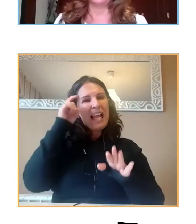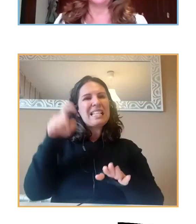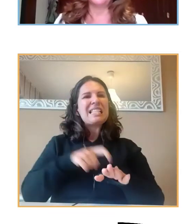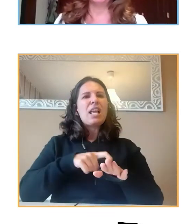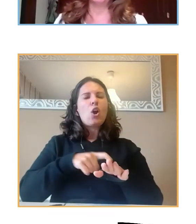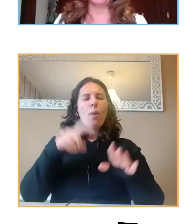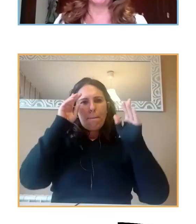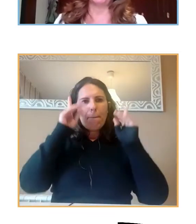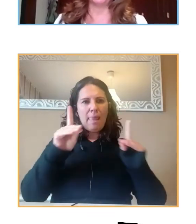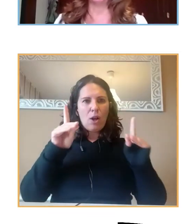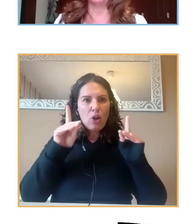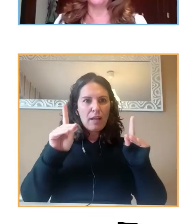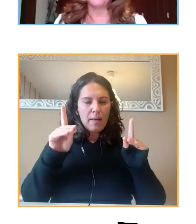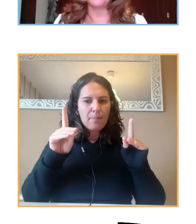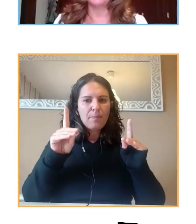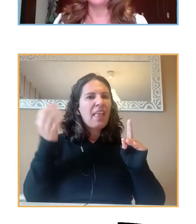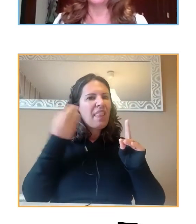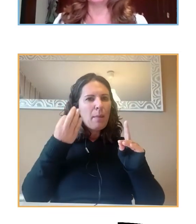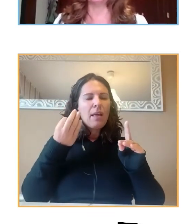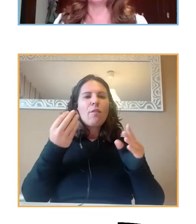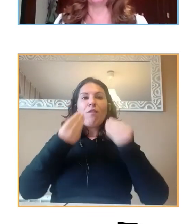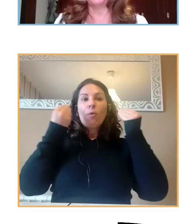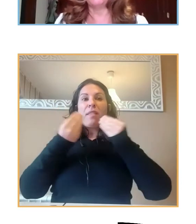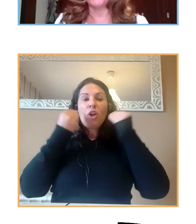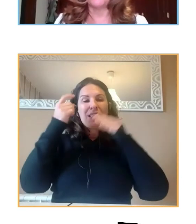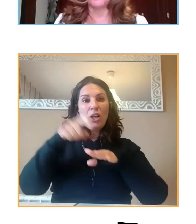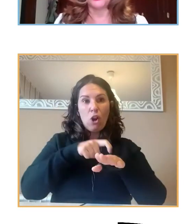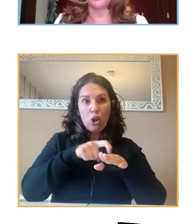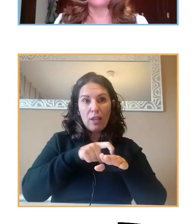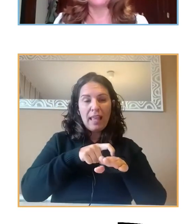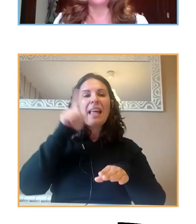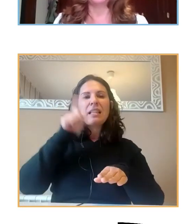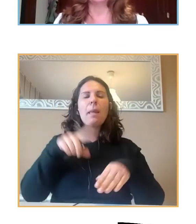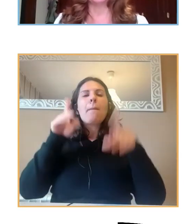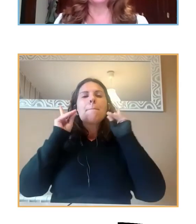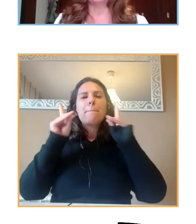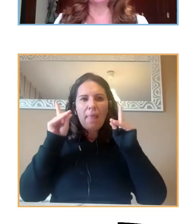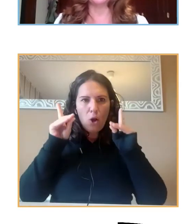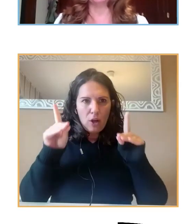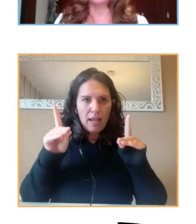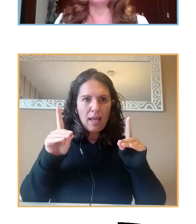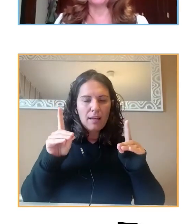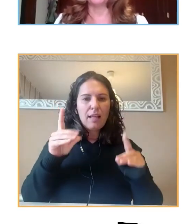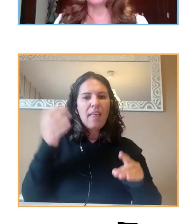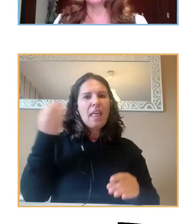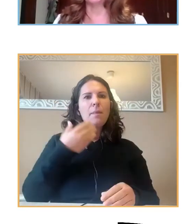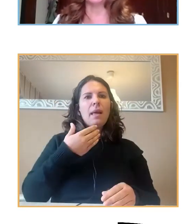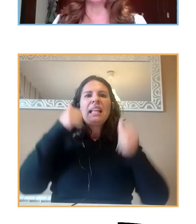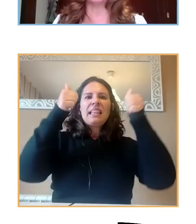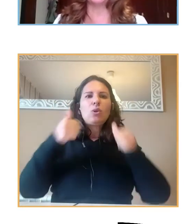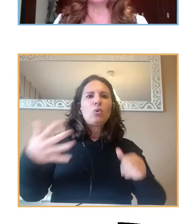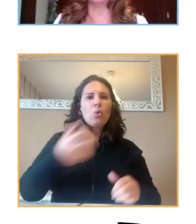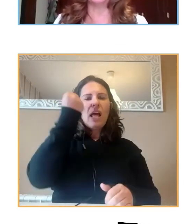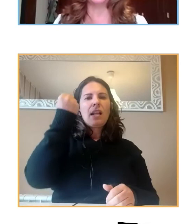que tengamos formación en psicología y formación en pedagogía. Tenemos que ser titulados en pedagogía, en